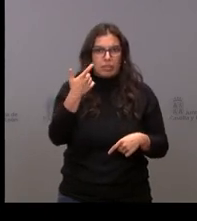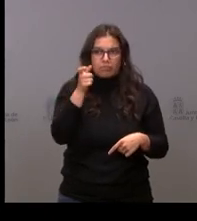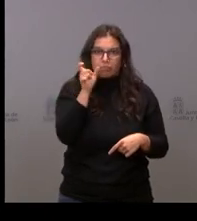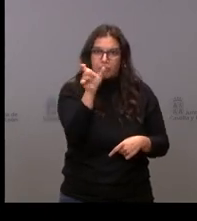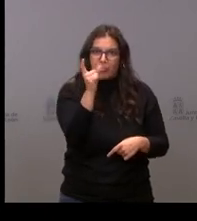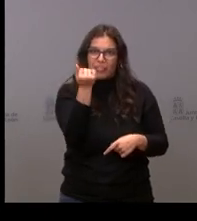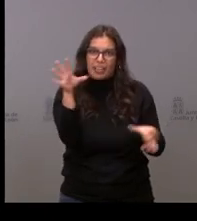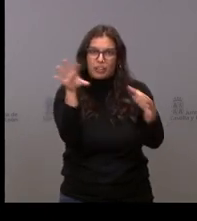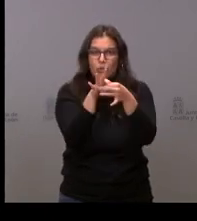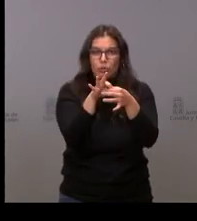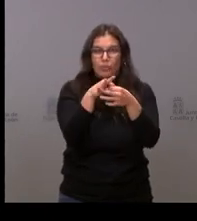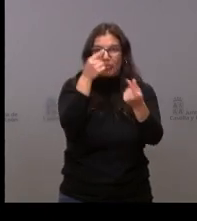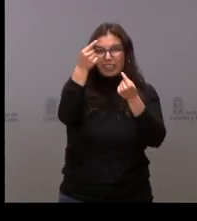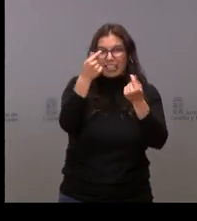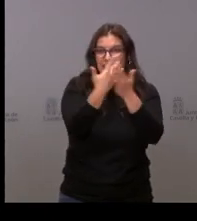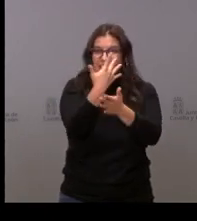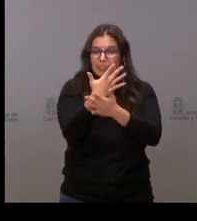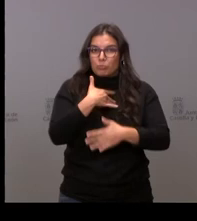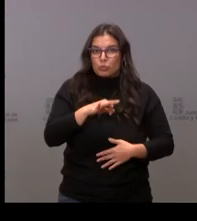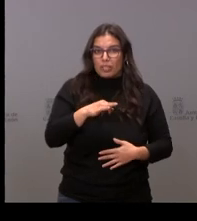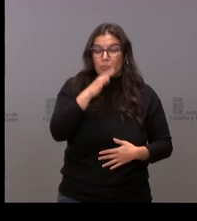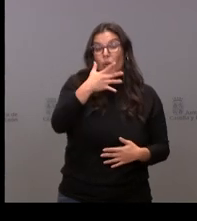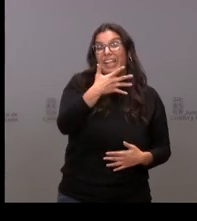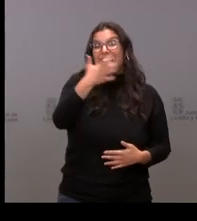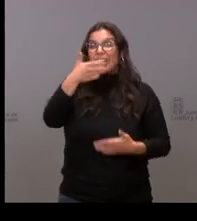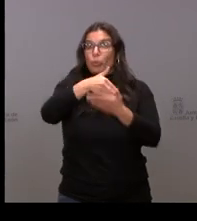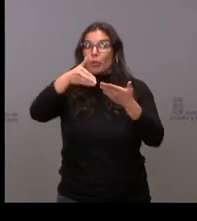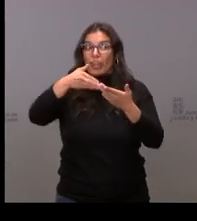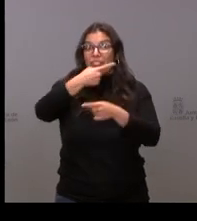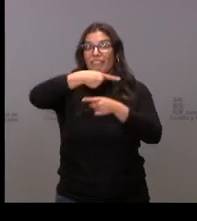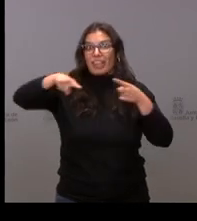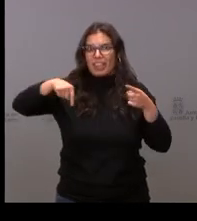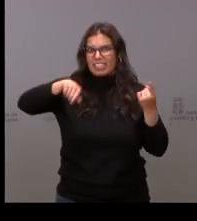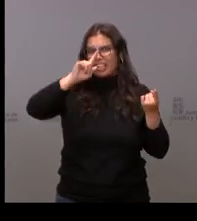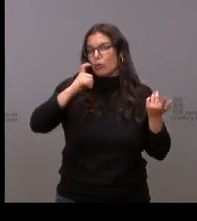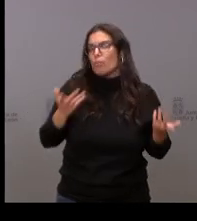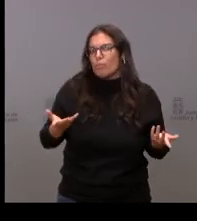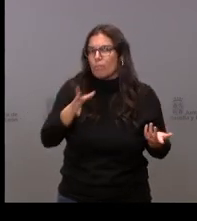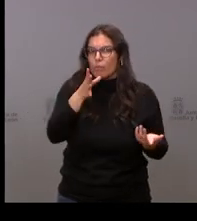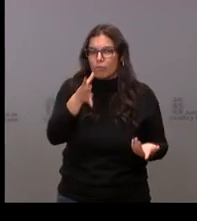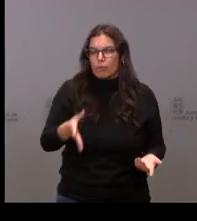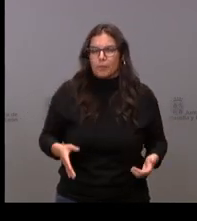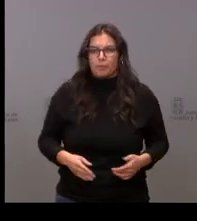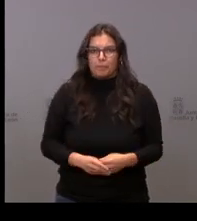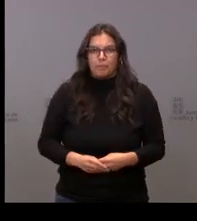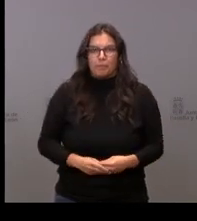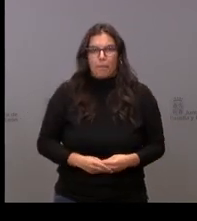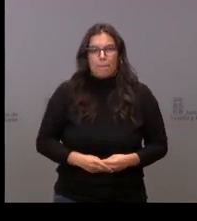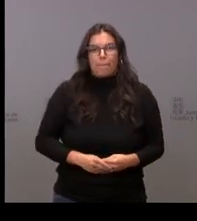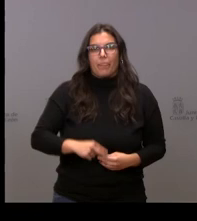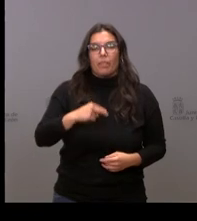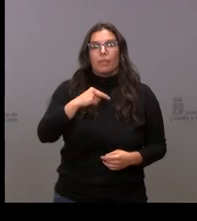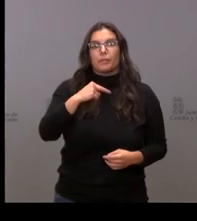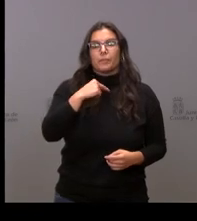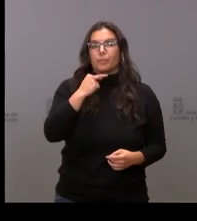si nos puede detallar en ese sentido esos 500 millones de diferencia respecto a lo de este año gracias bueno con